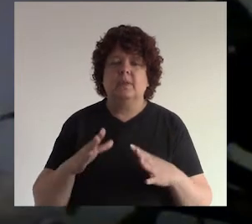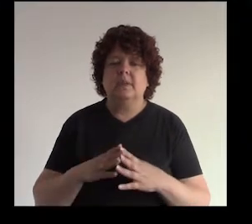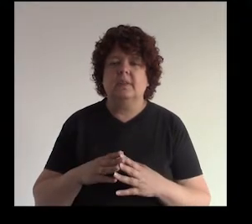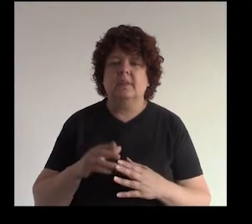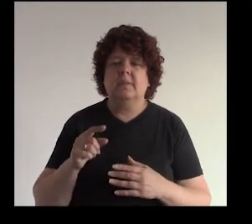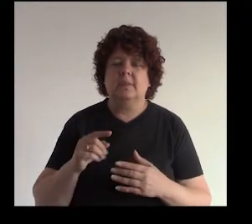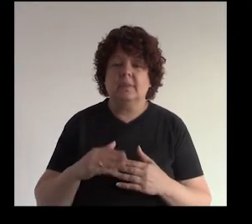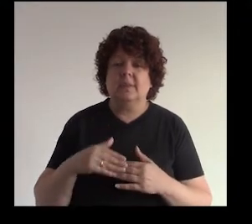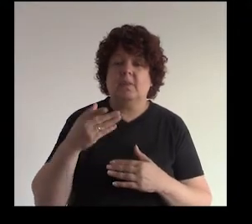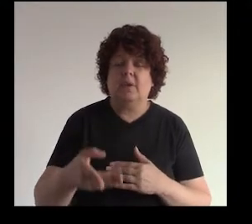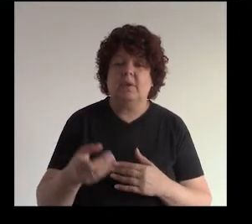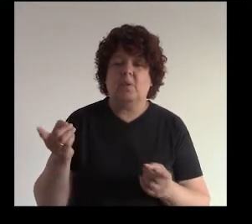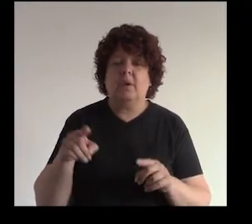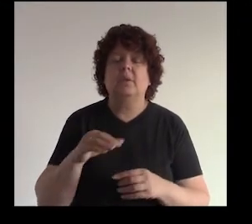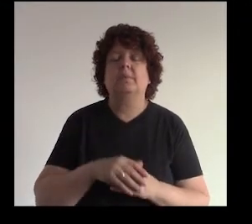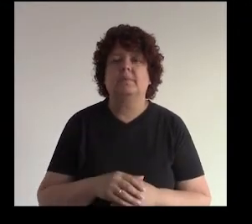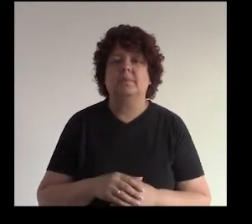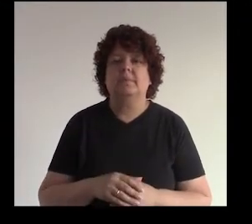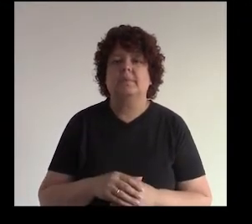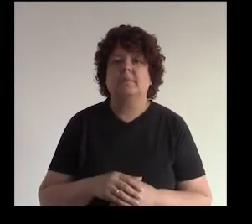entonces todo de acuerdo con el siguiente pasa ¿verdad?